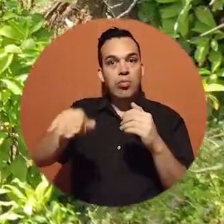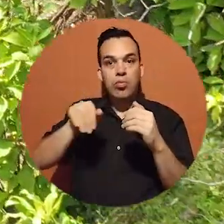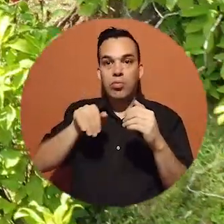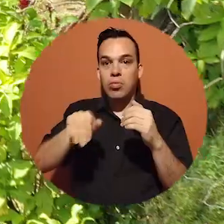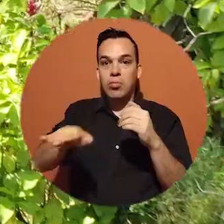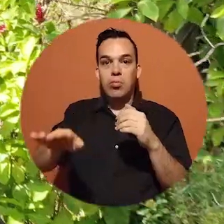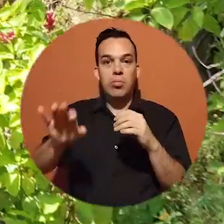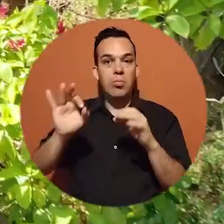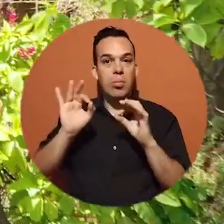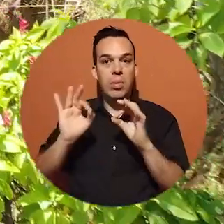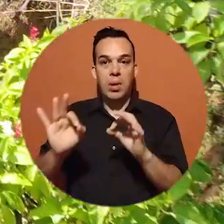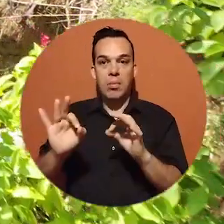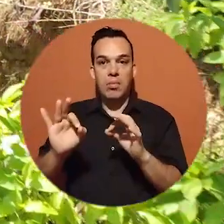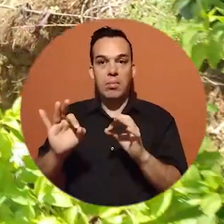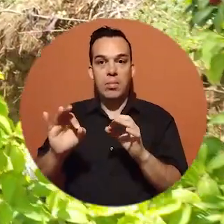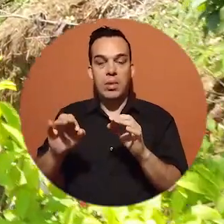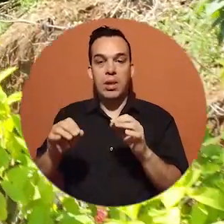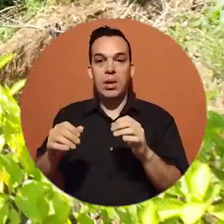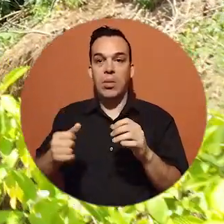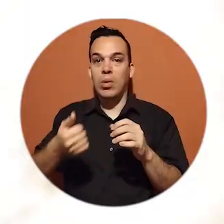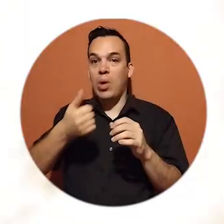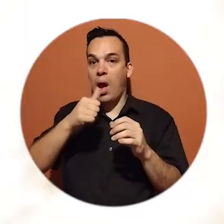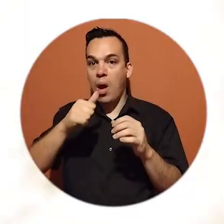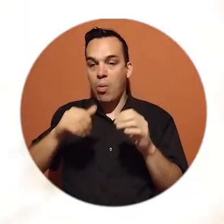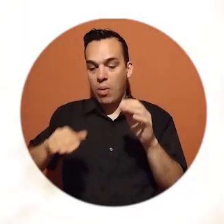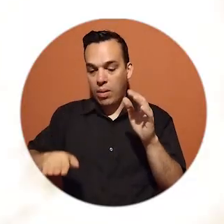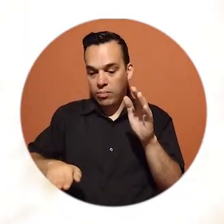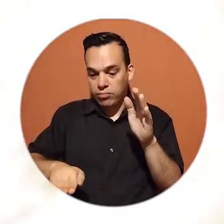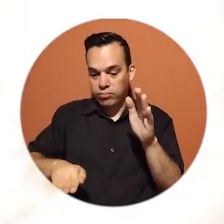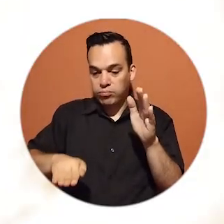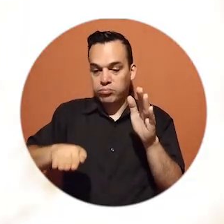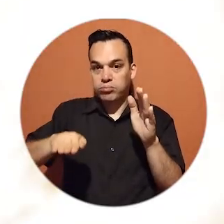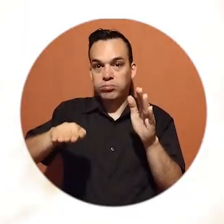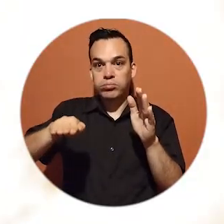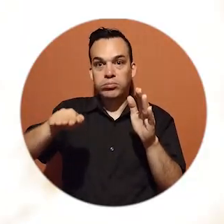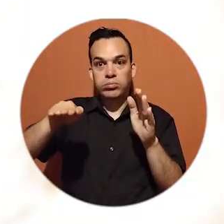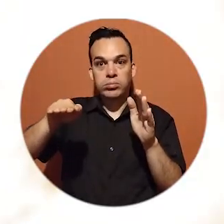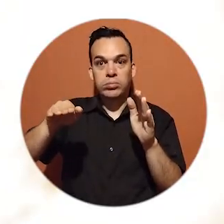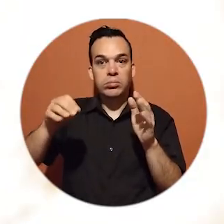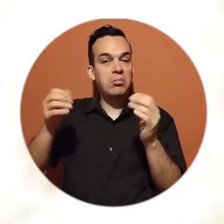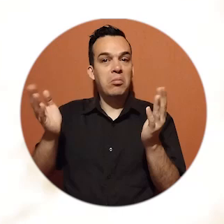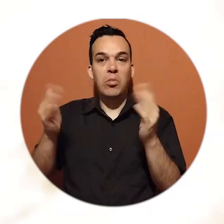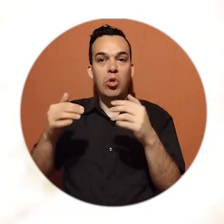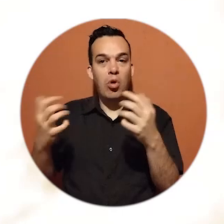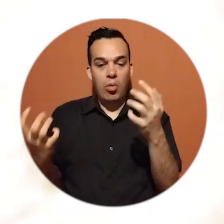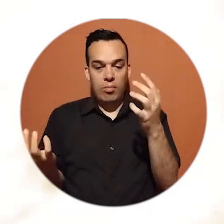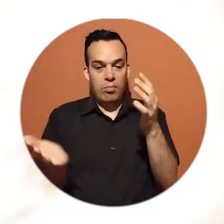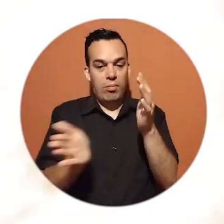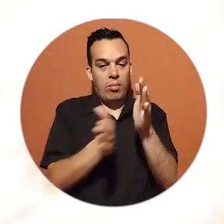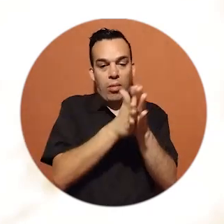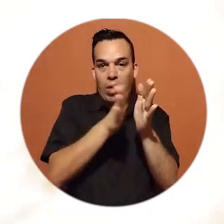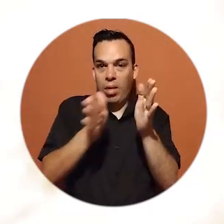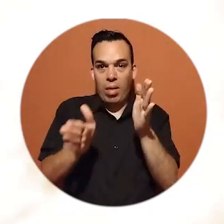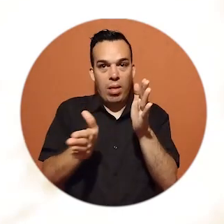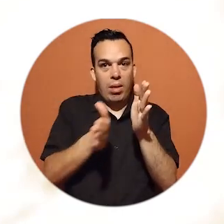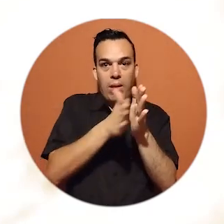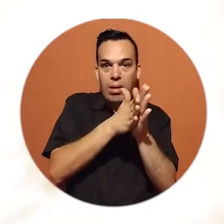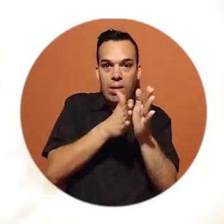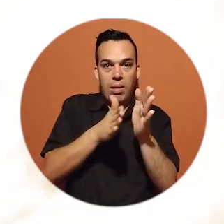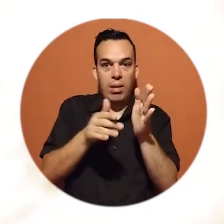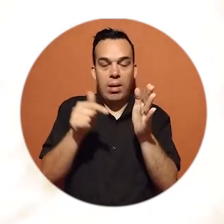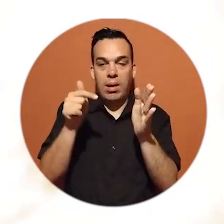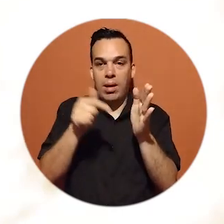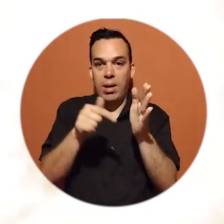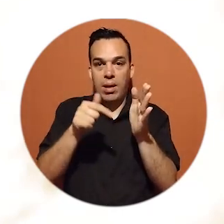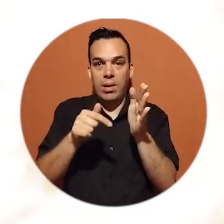cauce del río sin afectarlo y permitir que el flujo en momentos de crecida no afecte tampoco